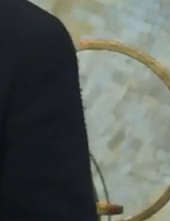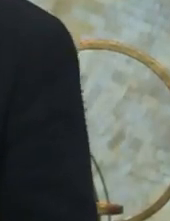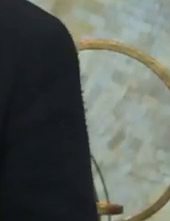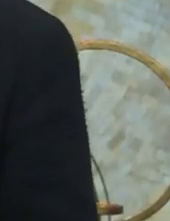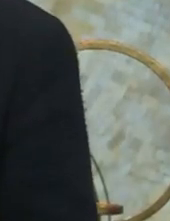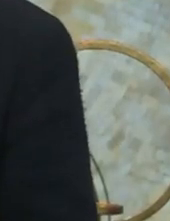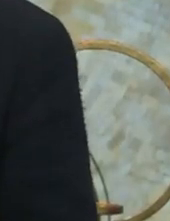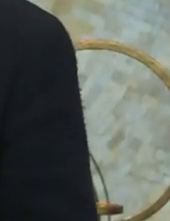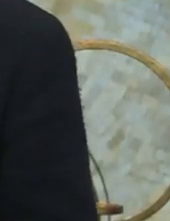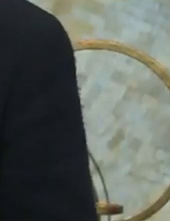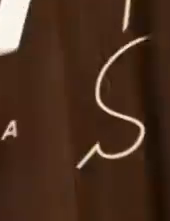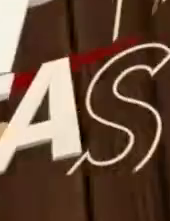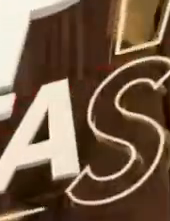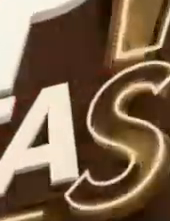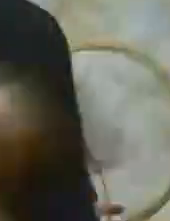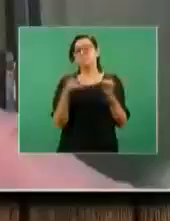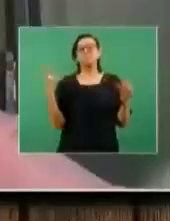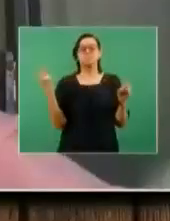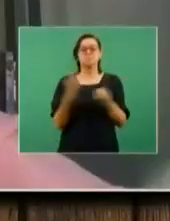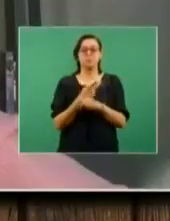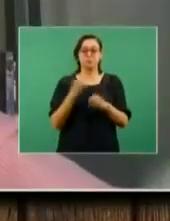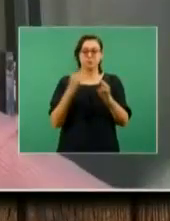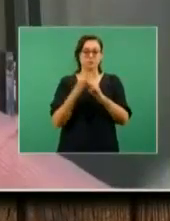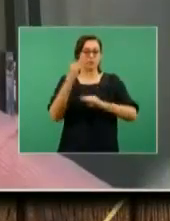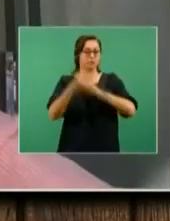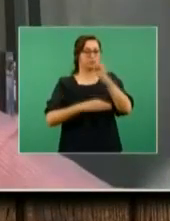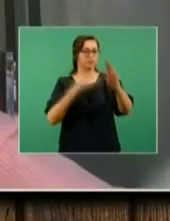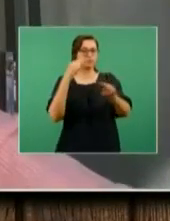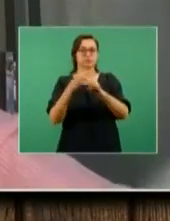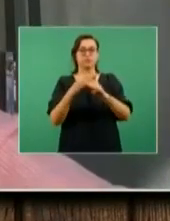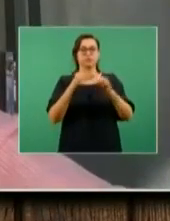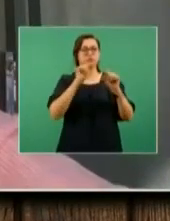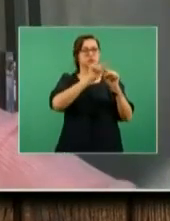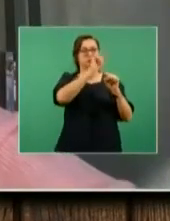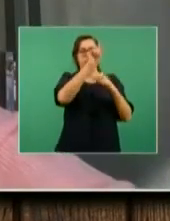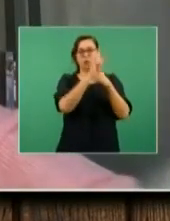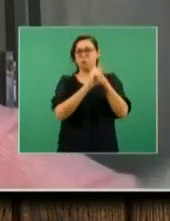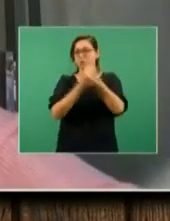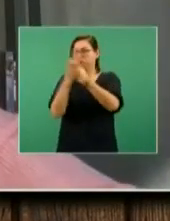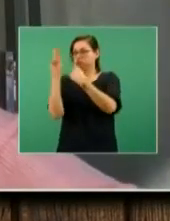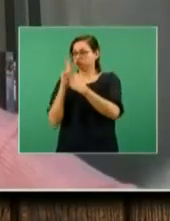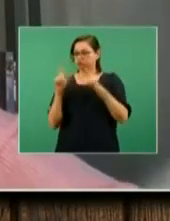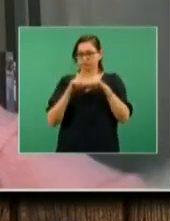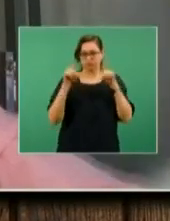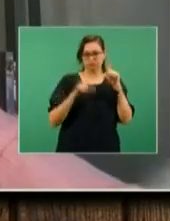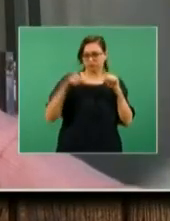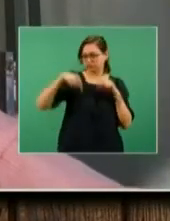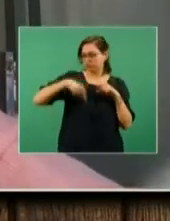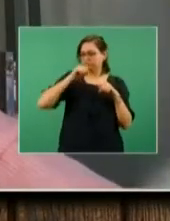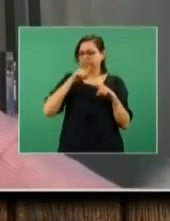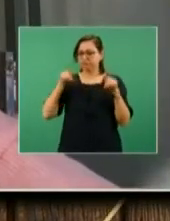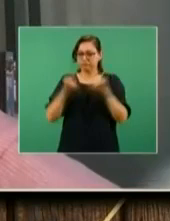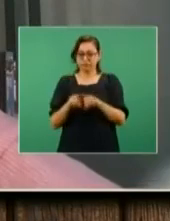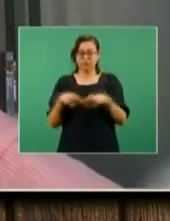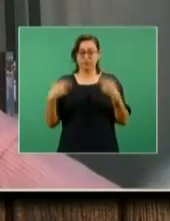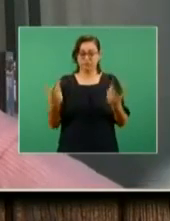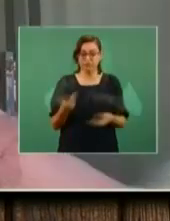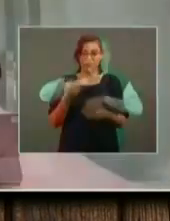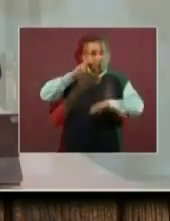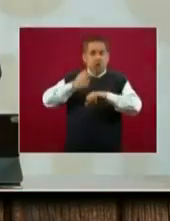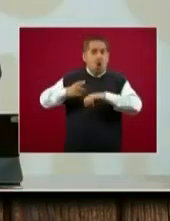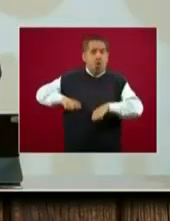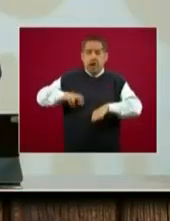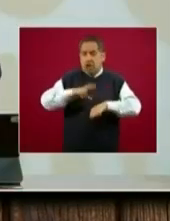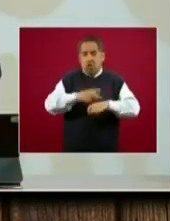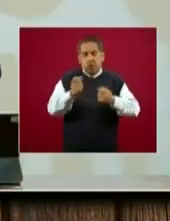conferencias vespertinas en relación a la situación del COVID en nuestro país llegarán a su fin esta semana. Pues la dinámica que se maneja llegó a un